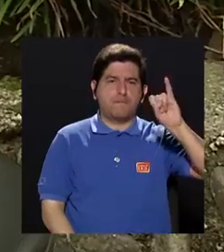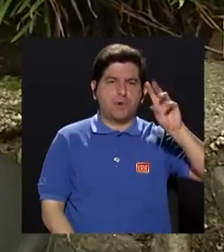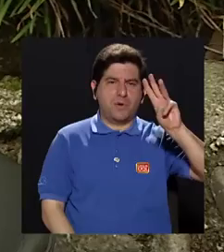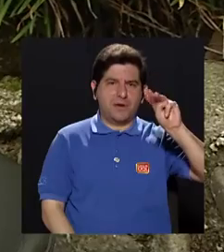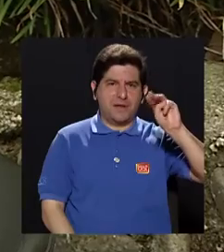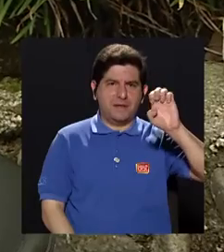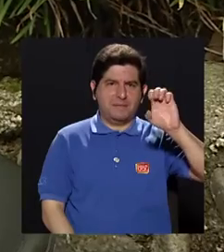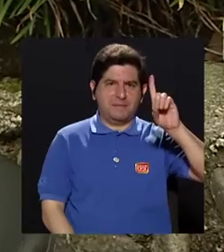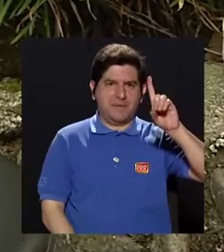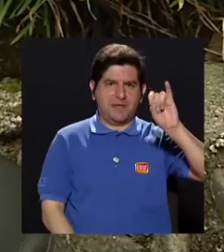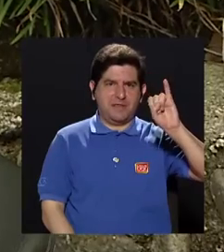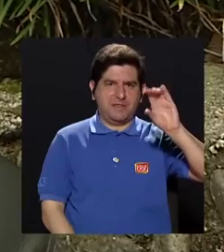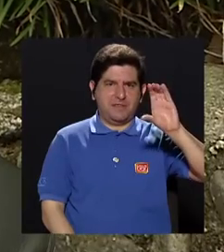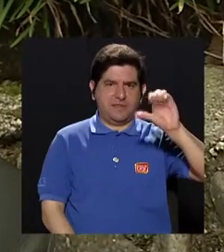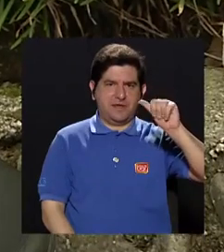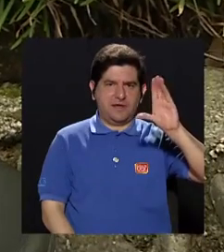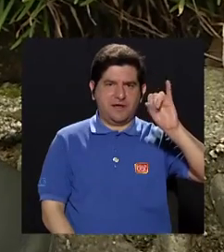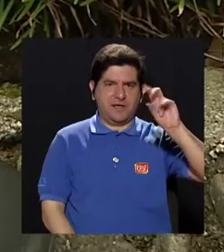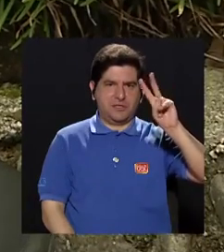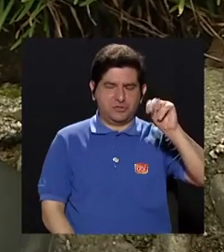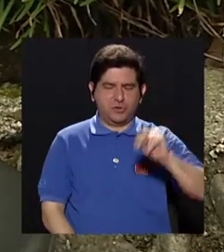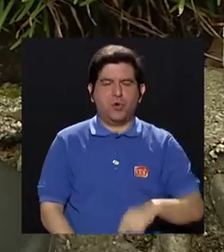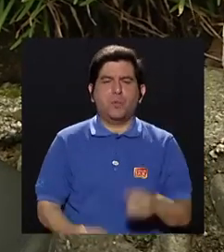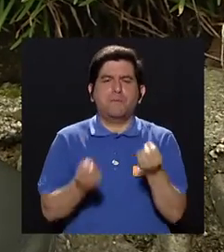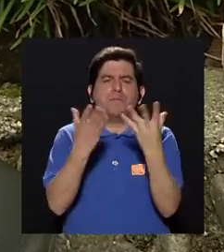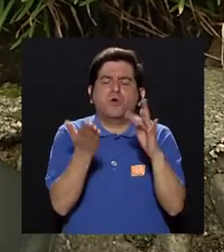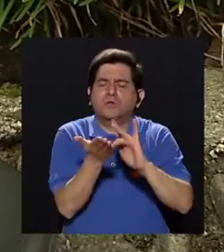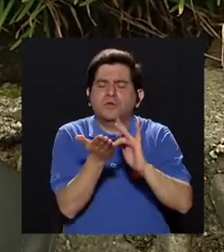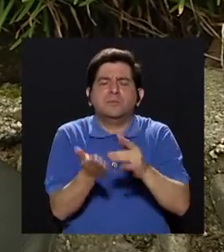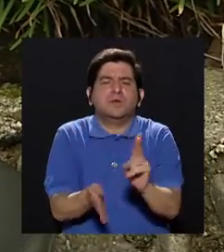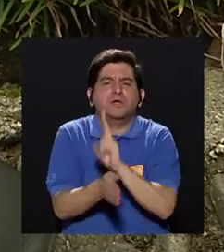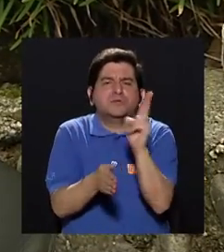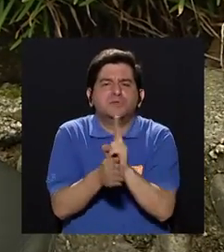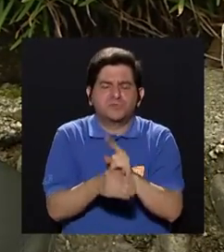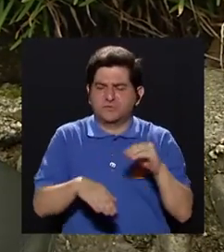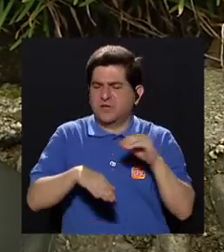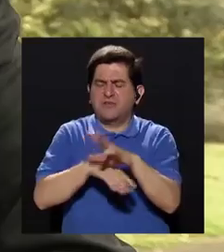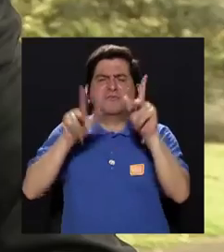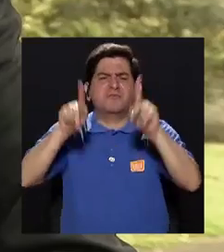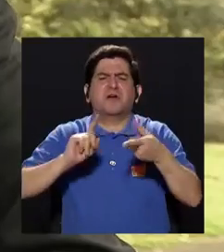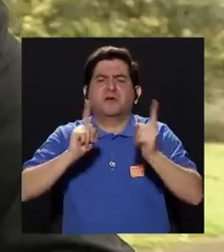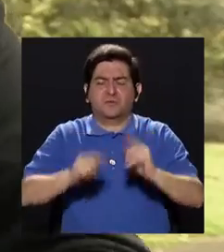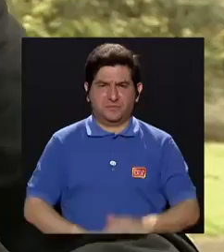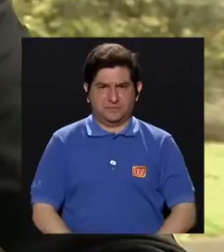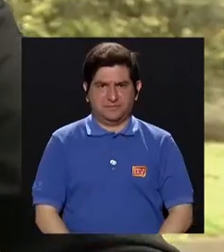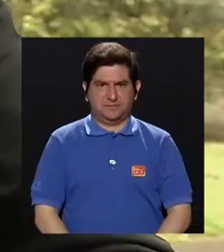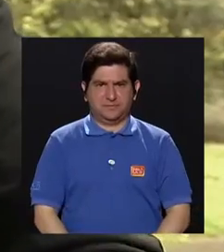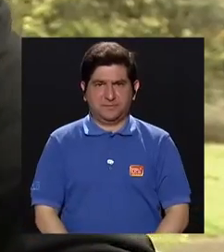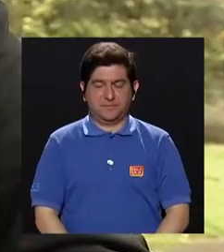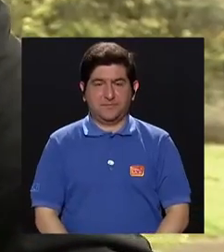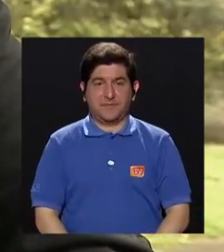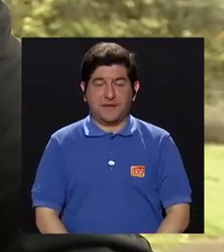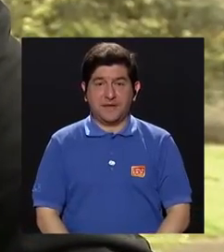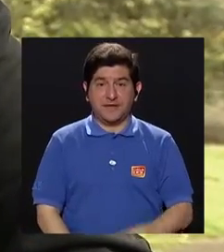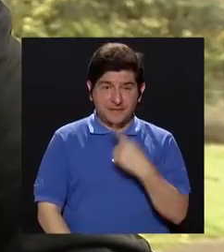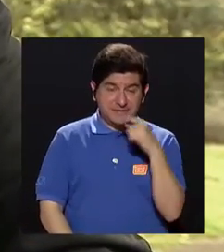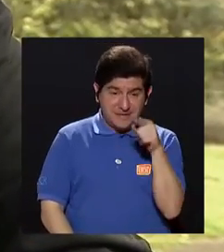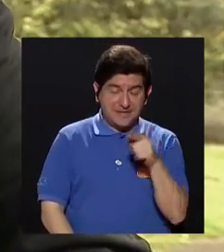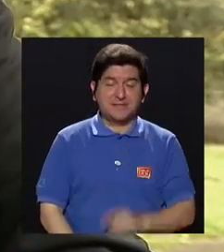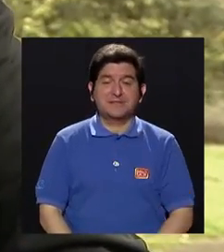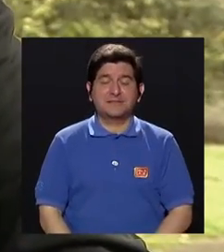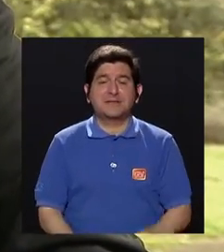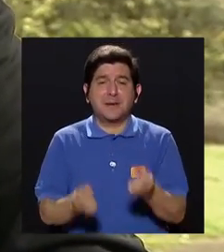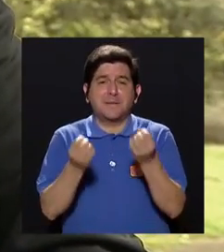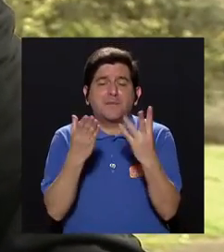Polimedicación, porque suena como muy grande la palabra, pero ¿qué efecto está en las personas? Sí. Bueno, en general, lo que se